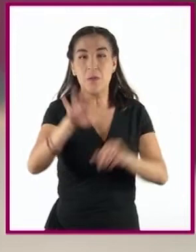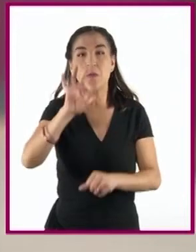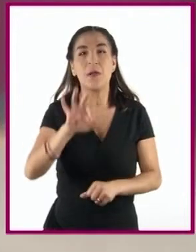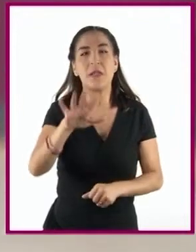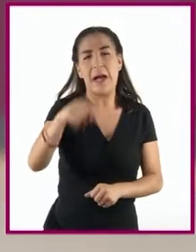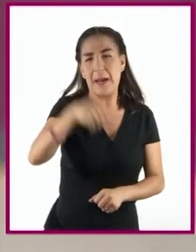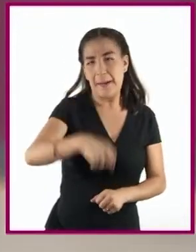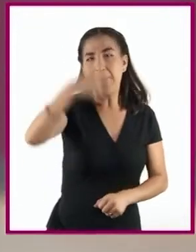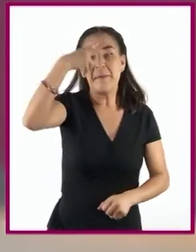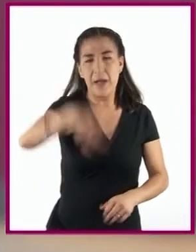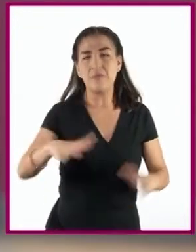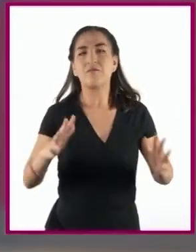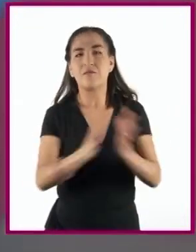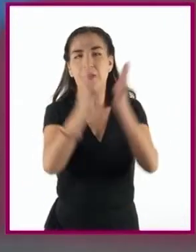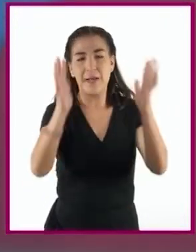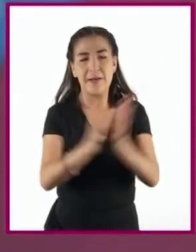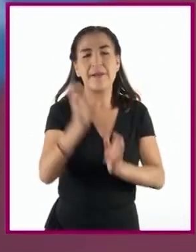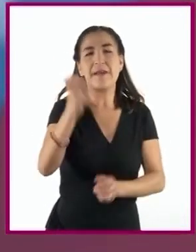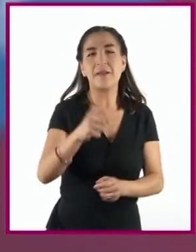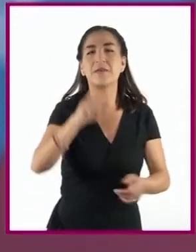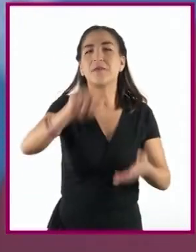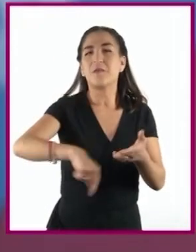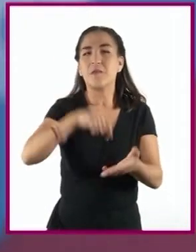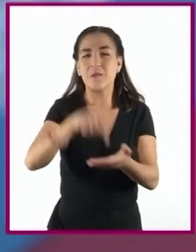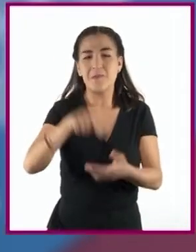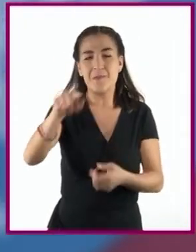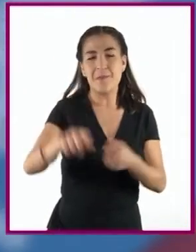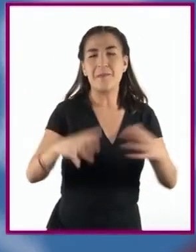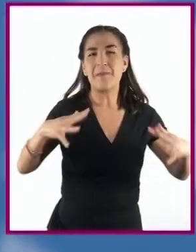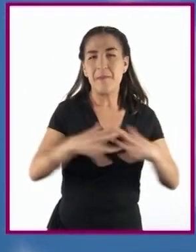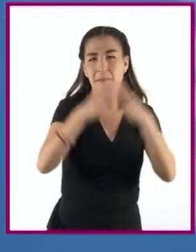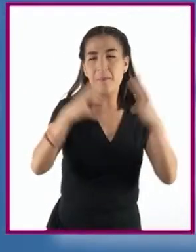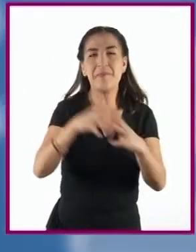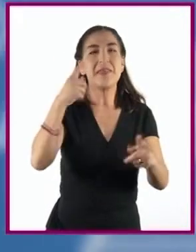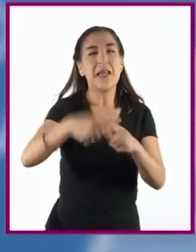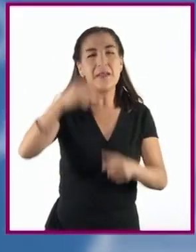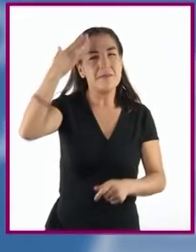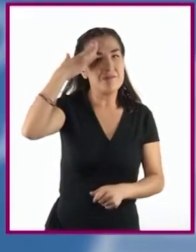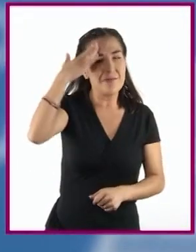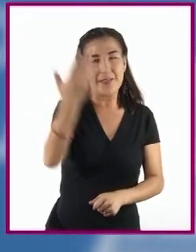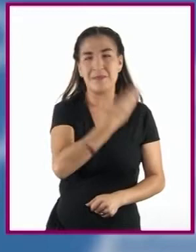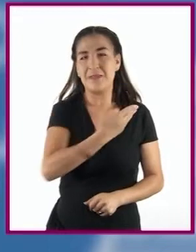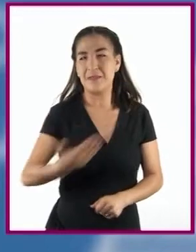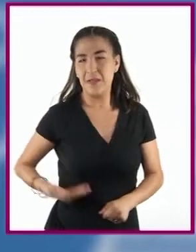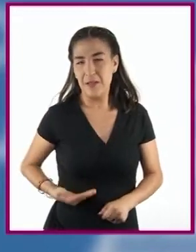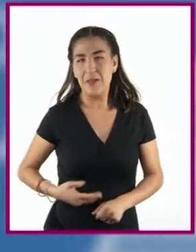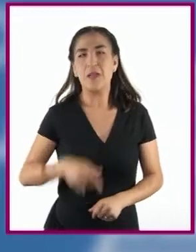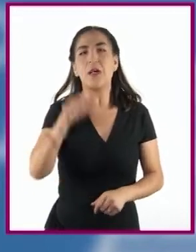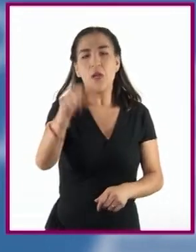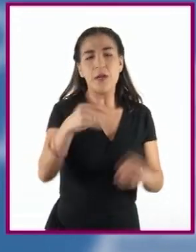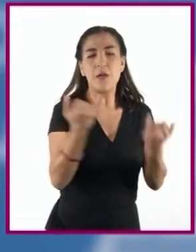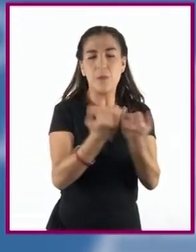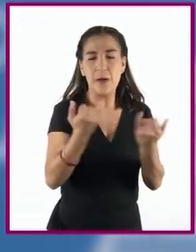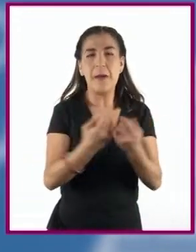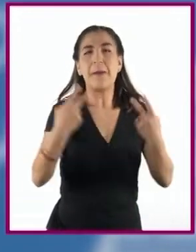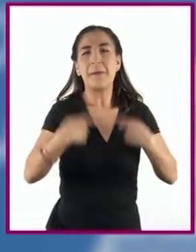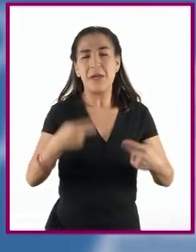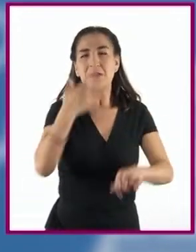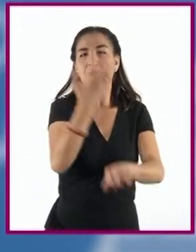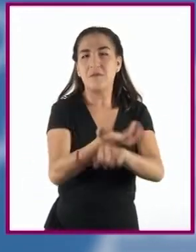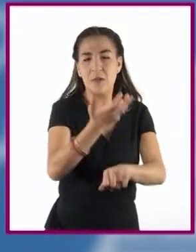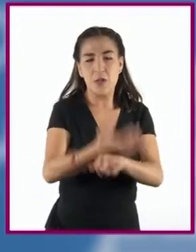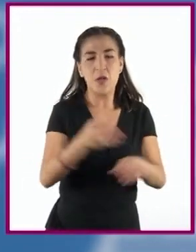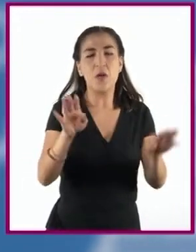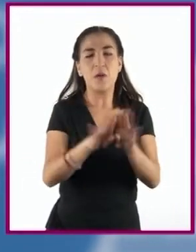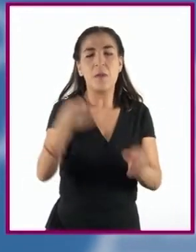México participó en el Frente del Pacífico bajo el liderazgo estadounidense y acompañado de australianos y filipinos